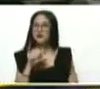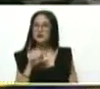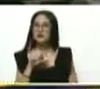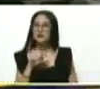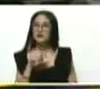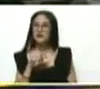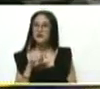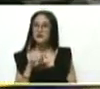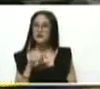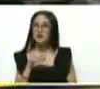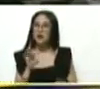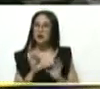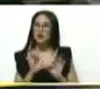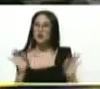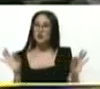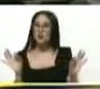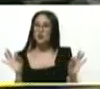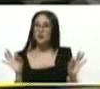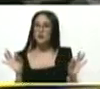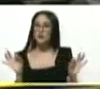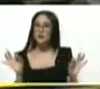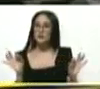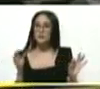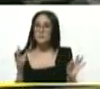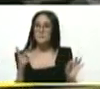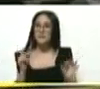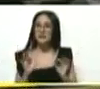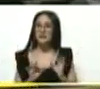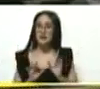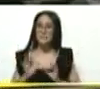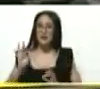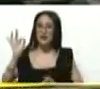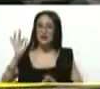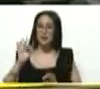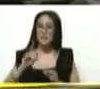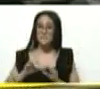veinte metros. Y se inundó la comunidad.